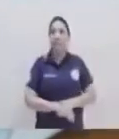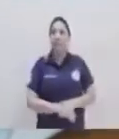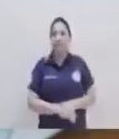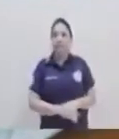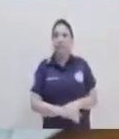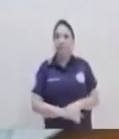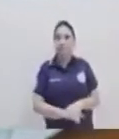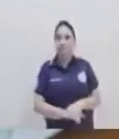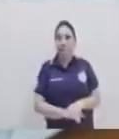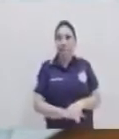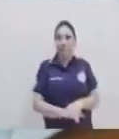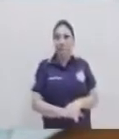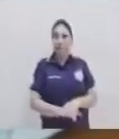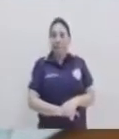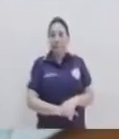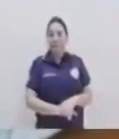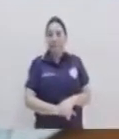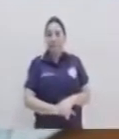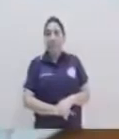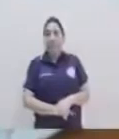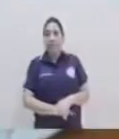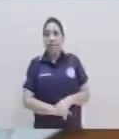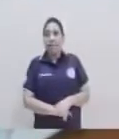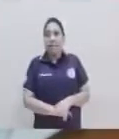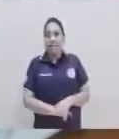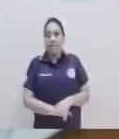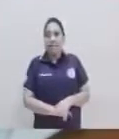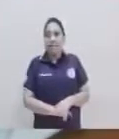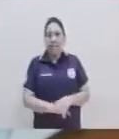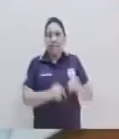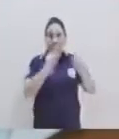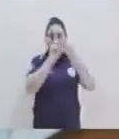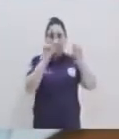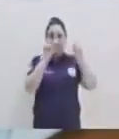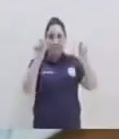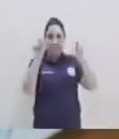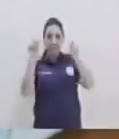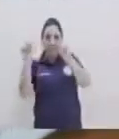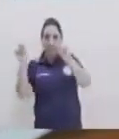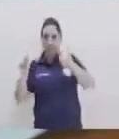Y trazamos nuestra línea. Punte A.